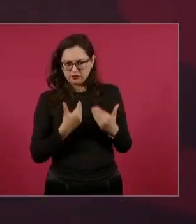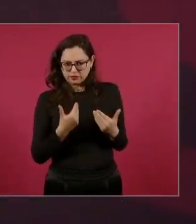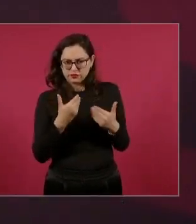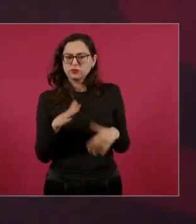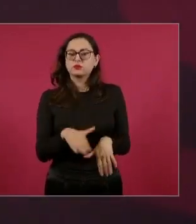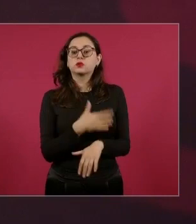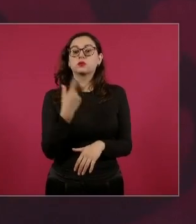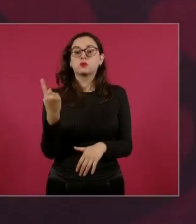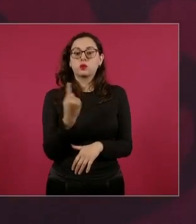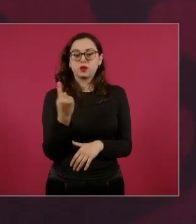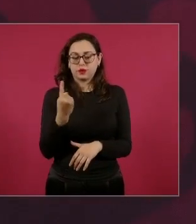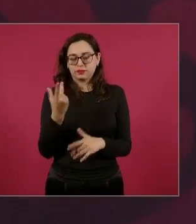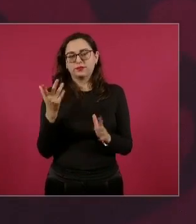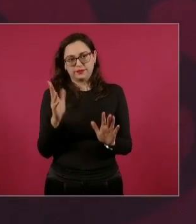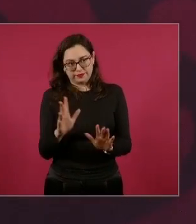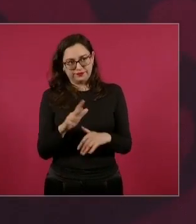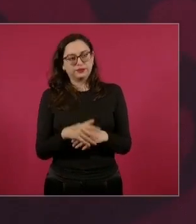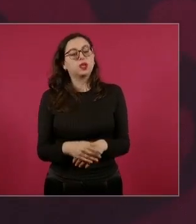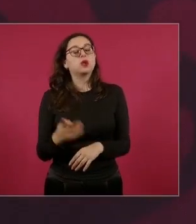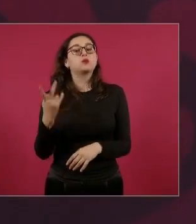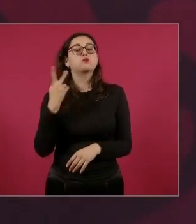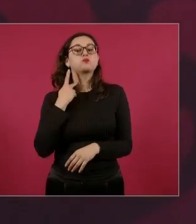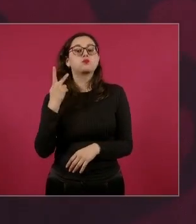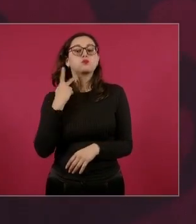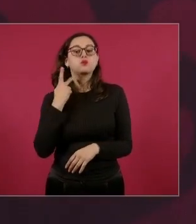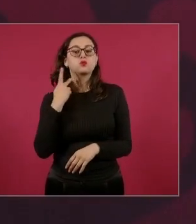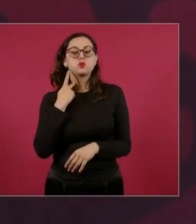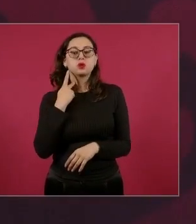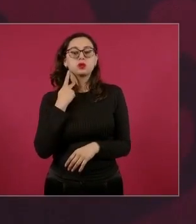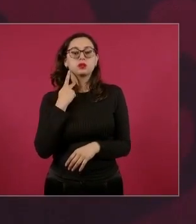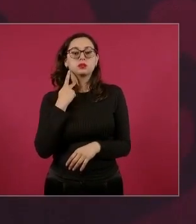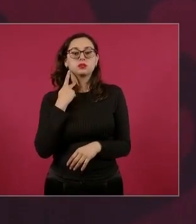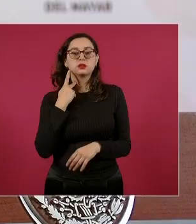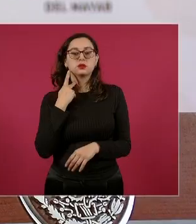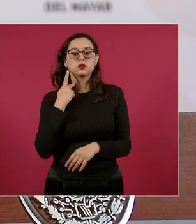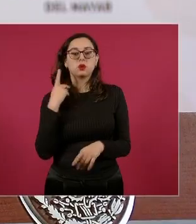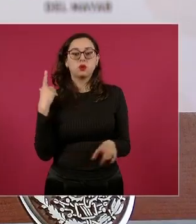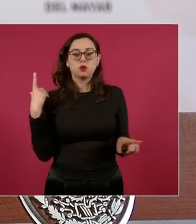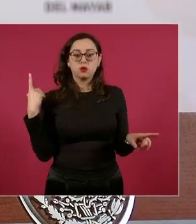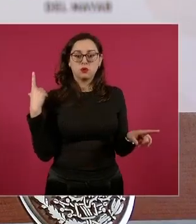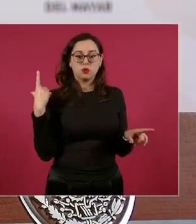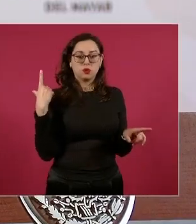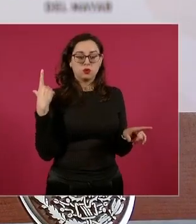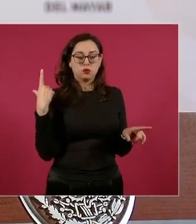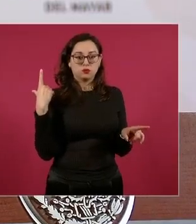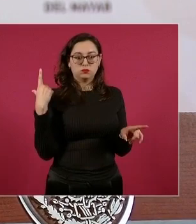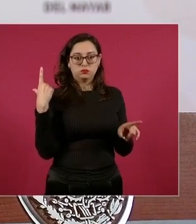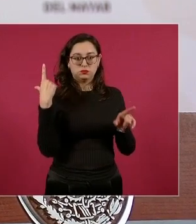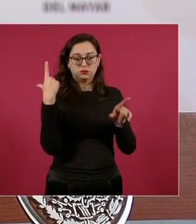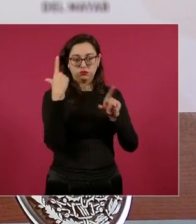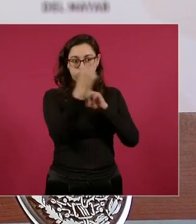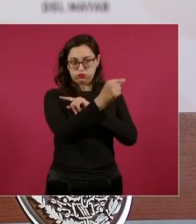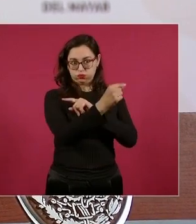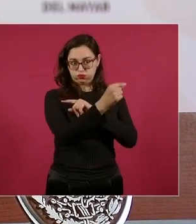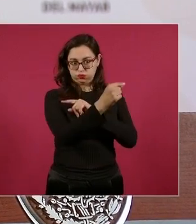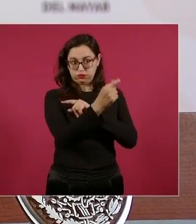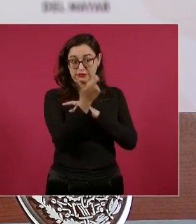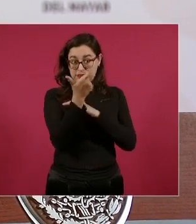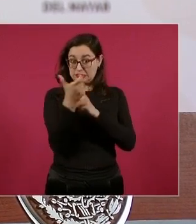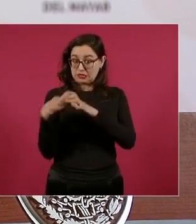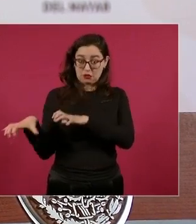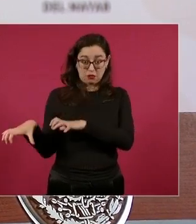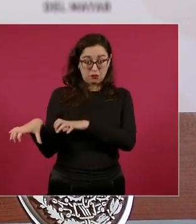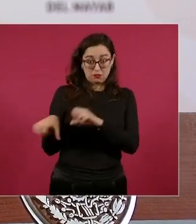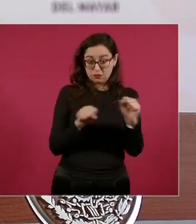de Coahuila y